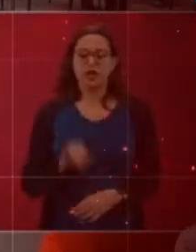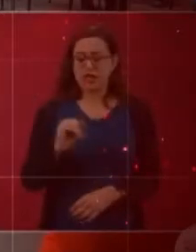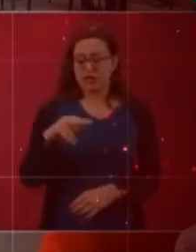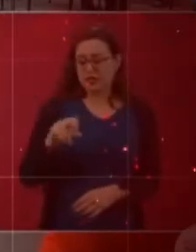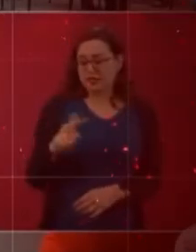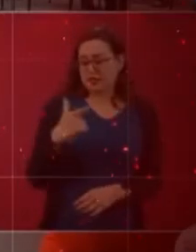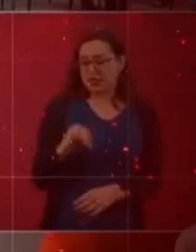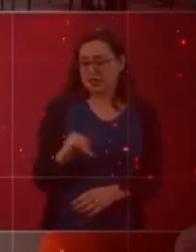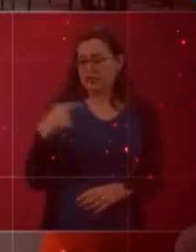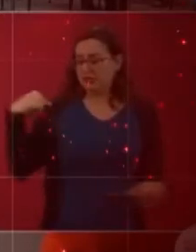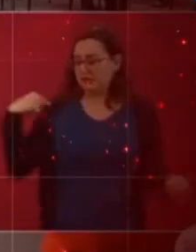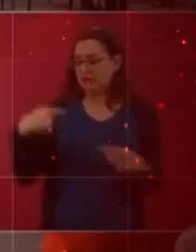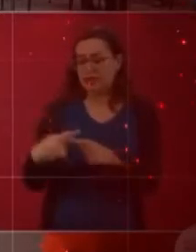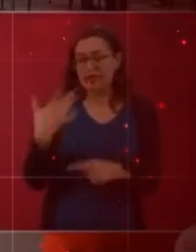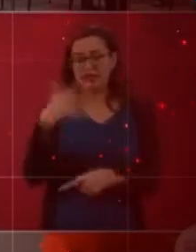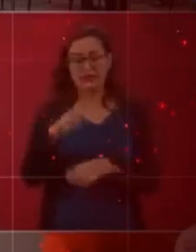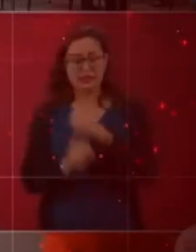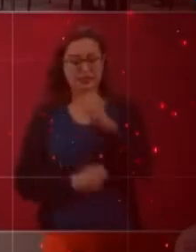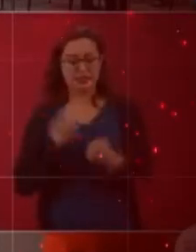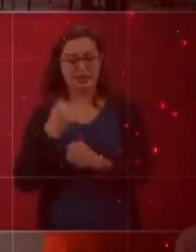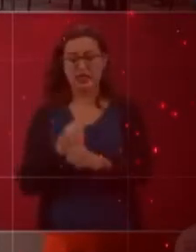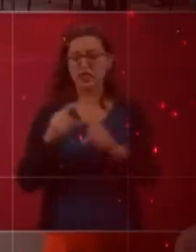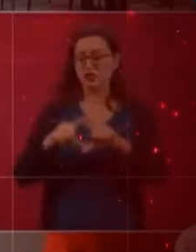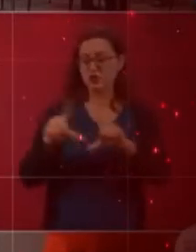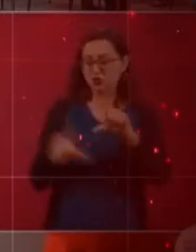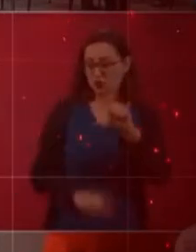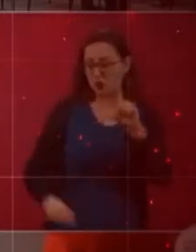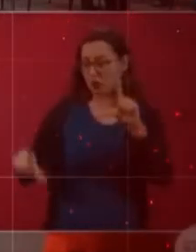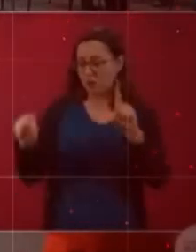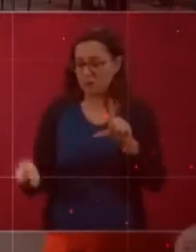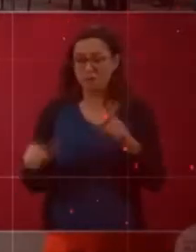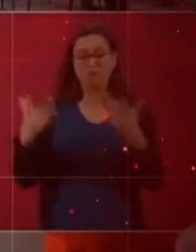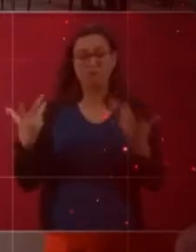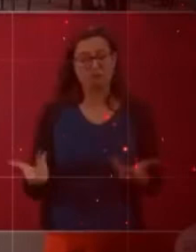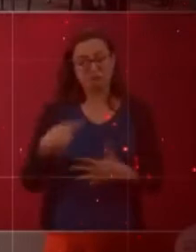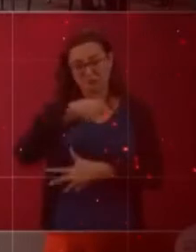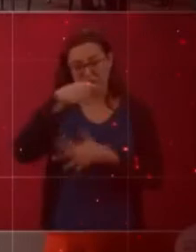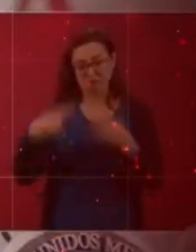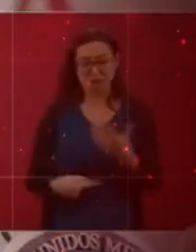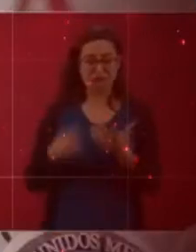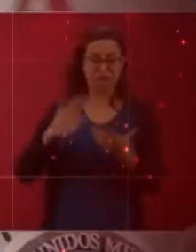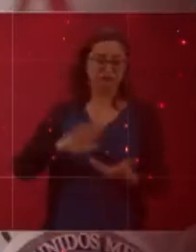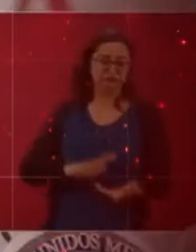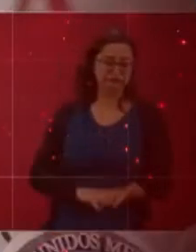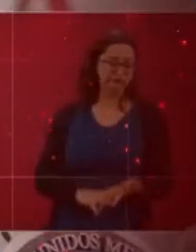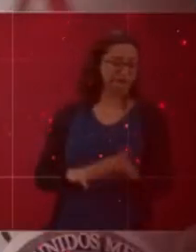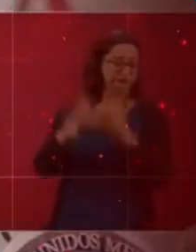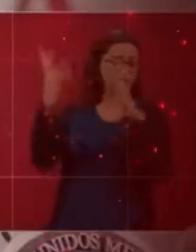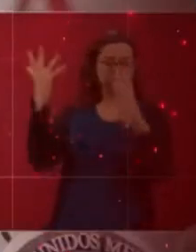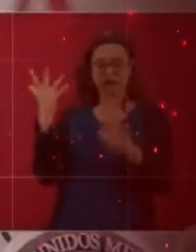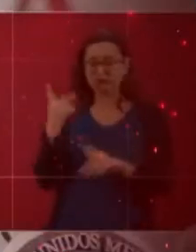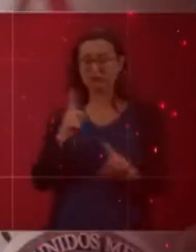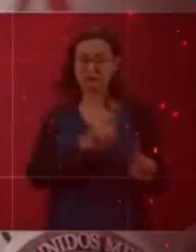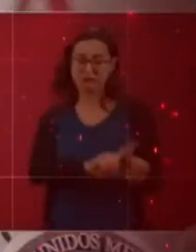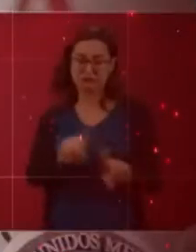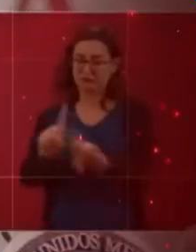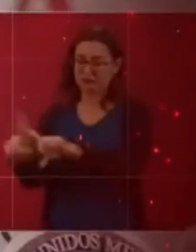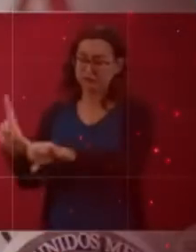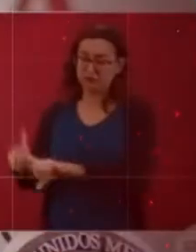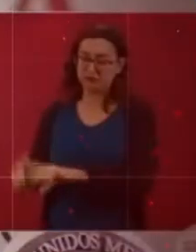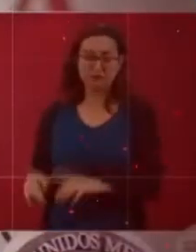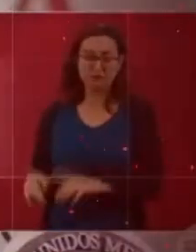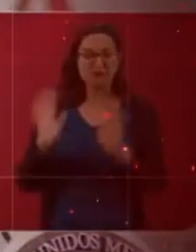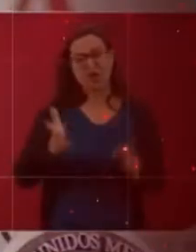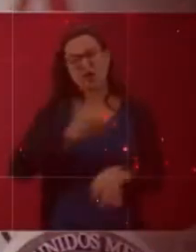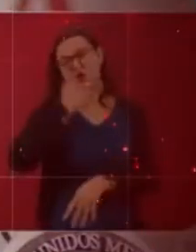década, las mujeres en México han sufrido diversas violaciones que dan clara idea de un fenómeno estructural que debemos atender ya y